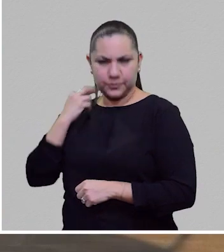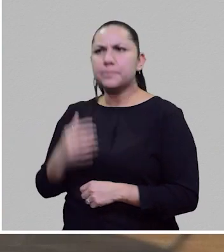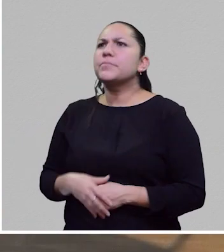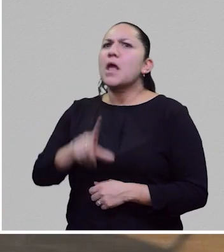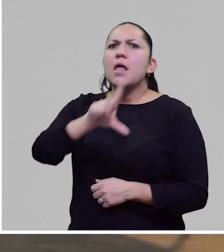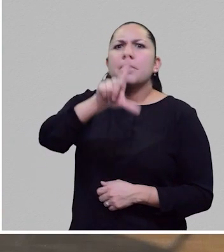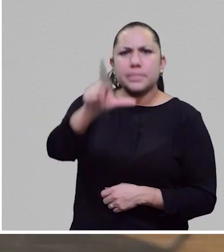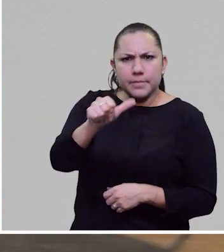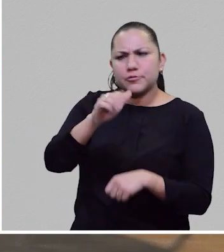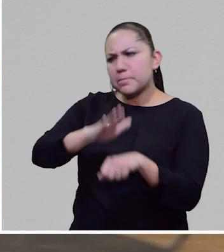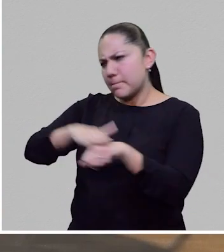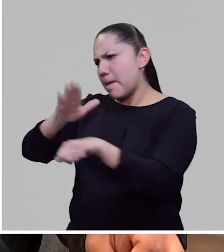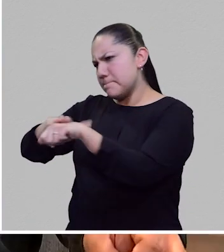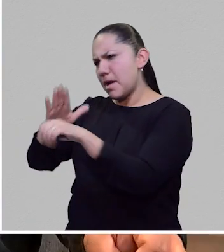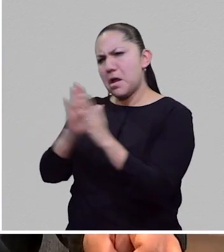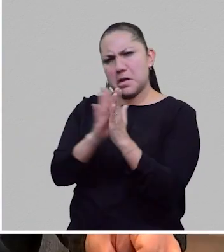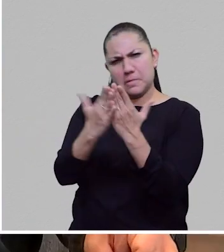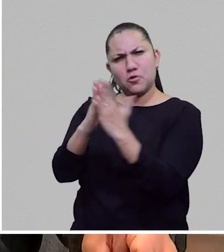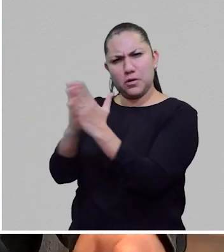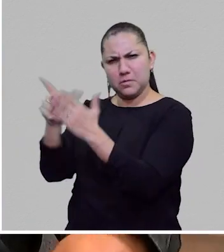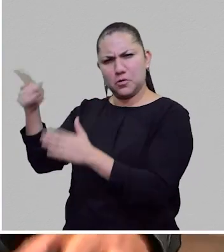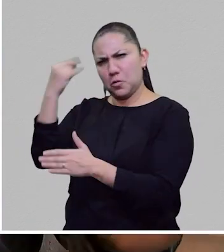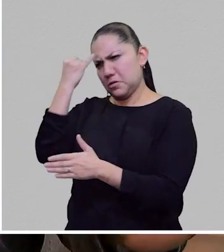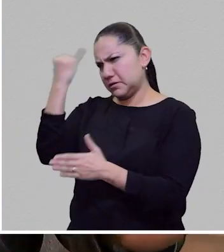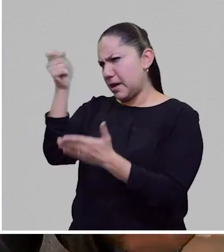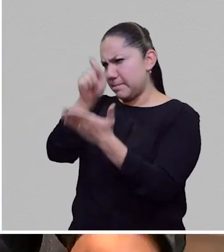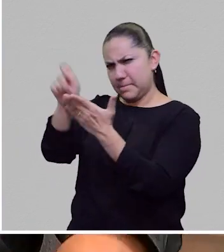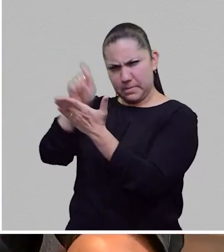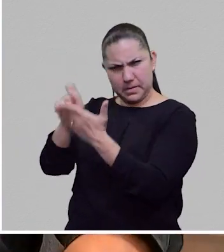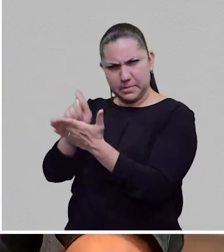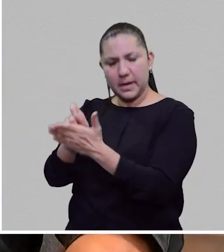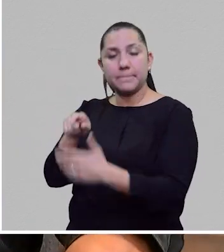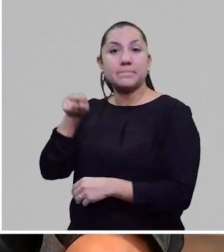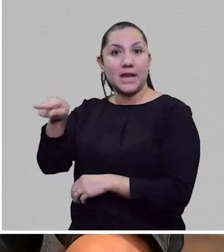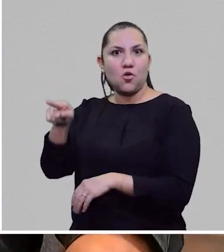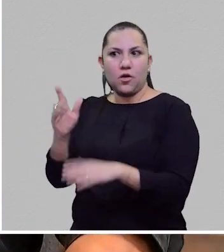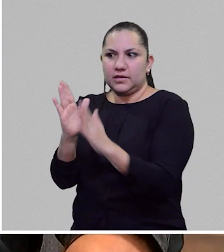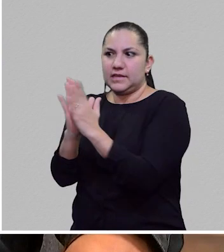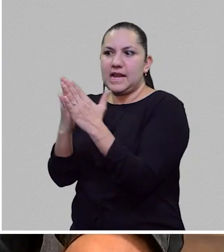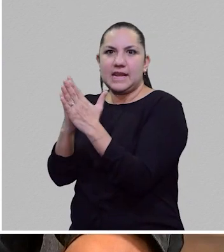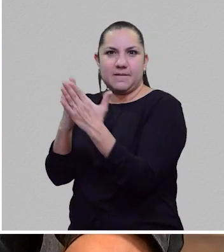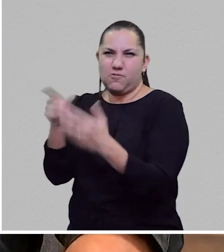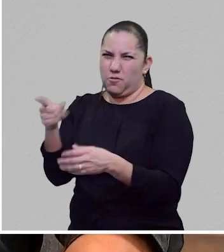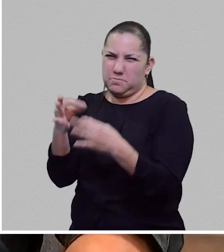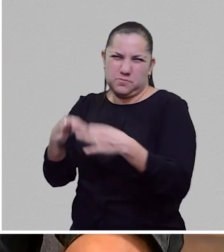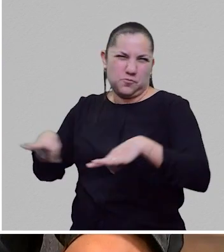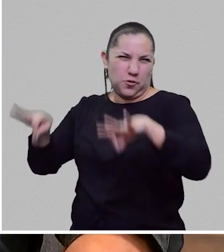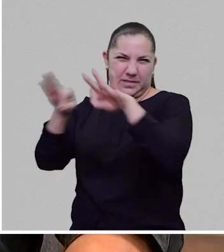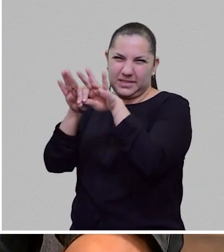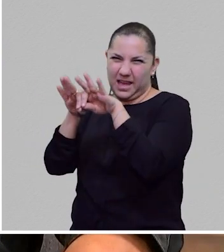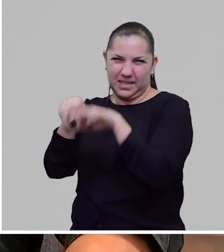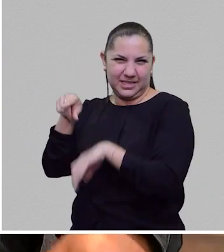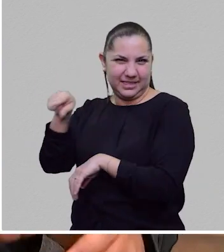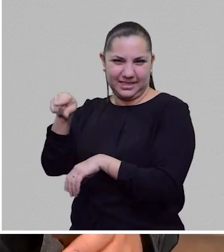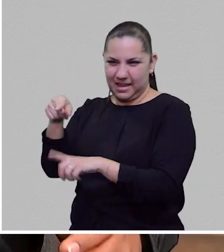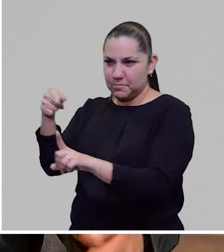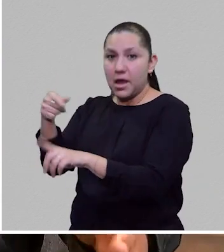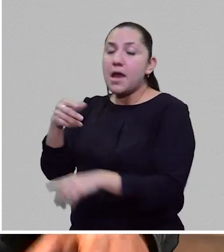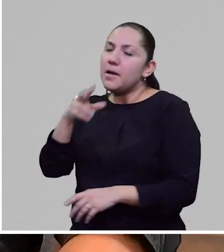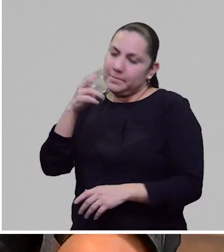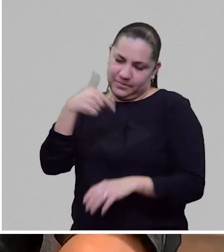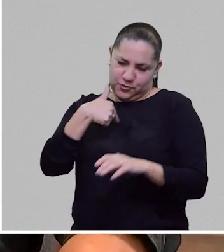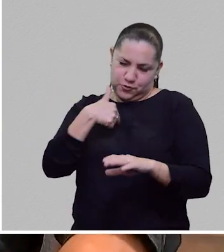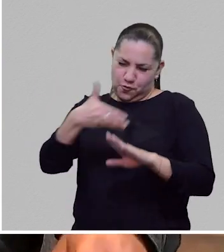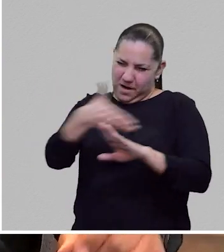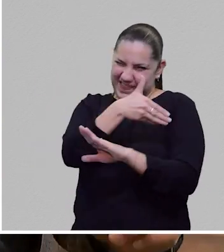lectura básica. Incluso yo creo que es... decíamos ahorita antes de empezar a grabar que yo no soy